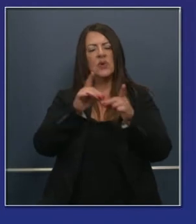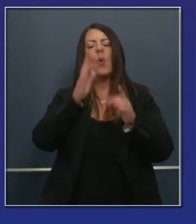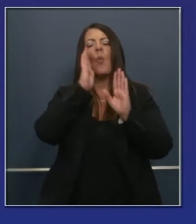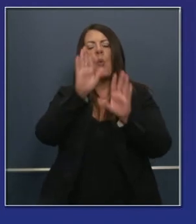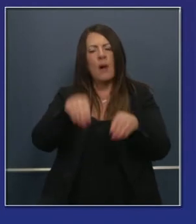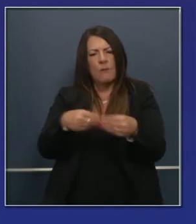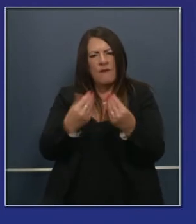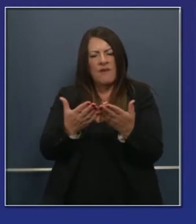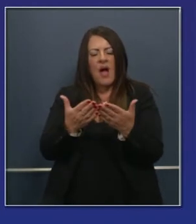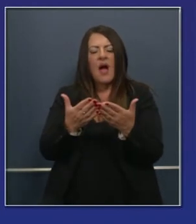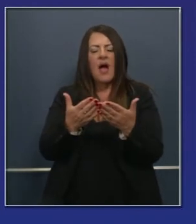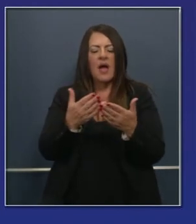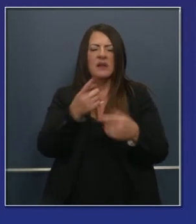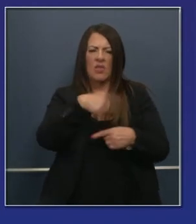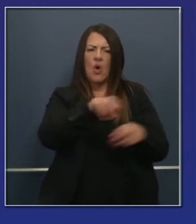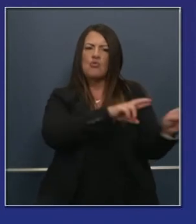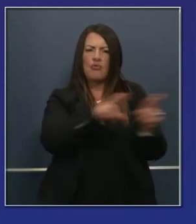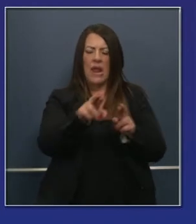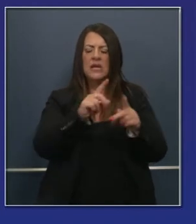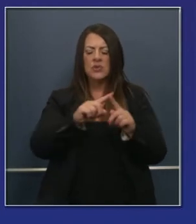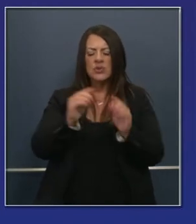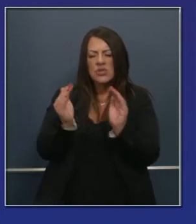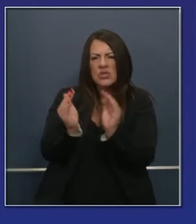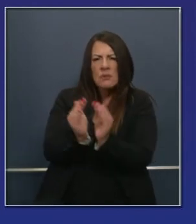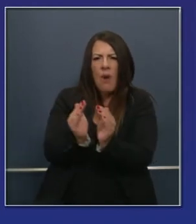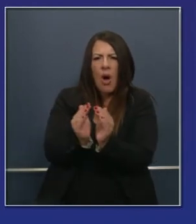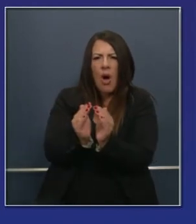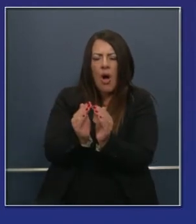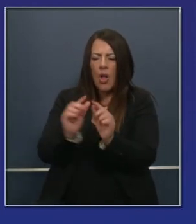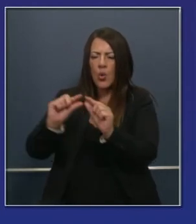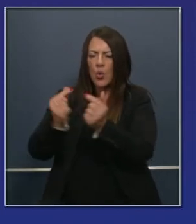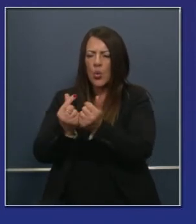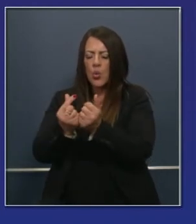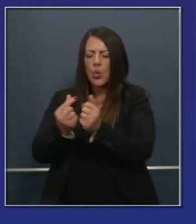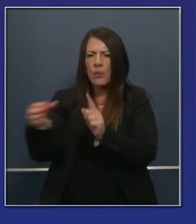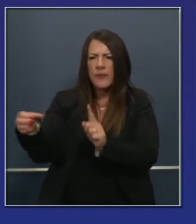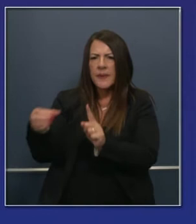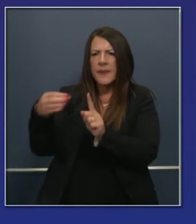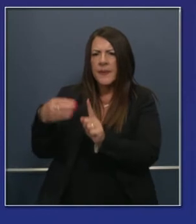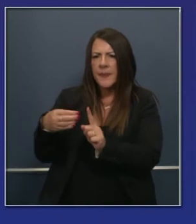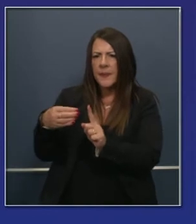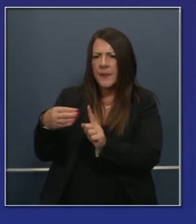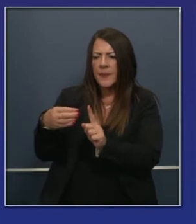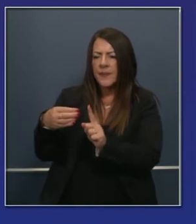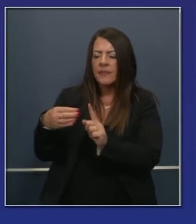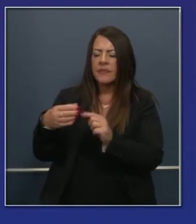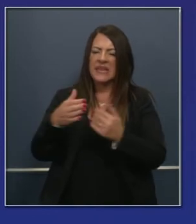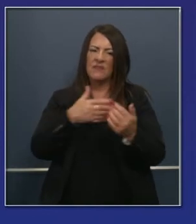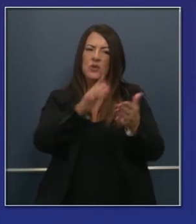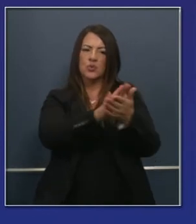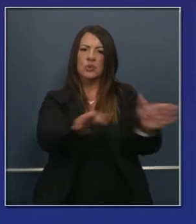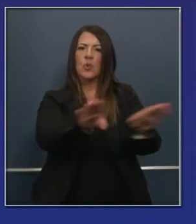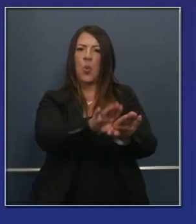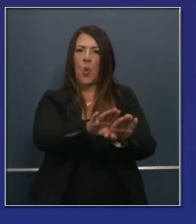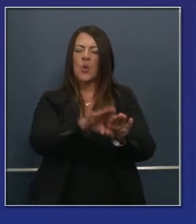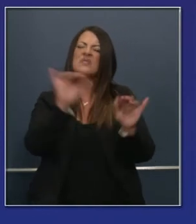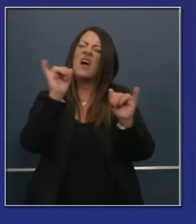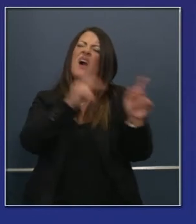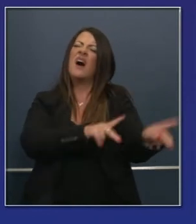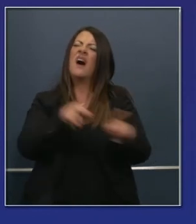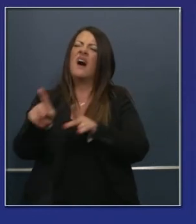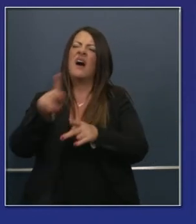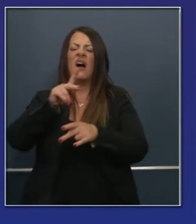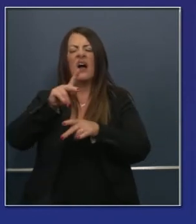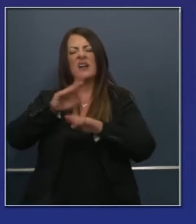preparados en presentar clases presenciales pequeñas, aunque estén cerradas las